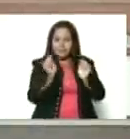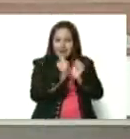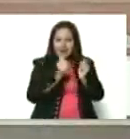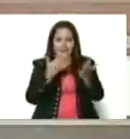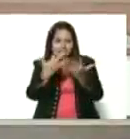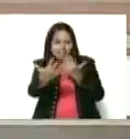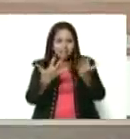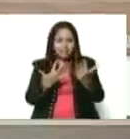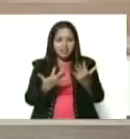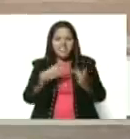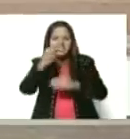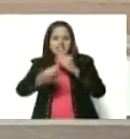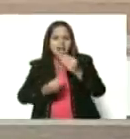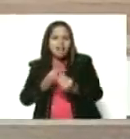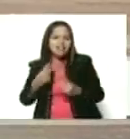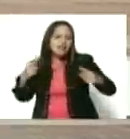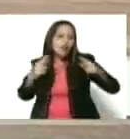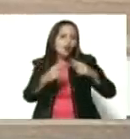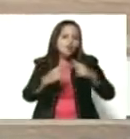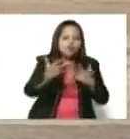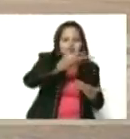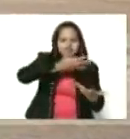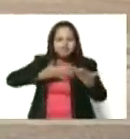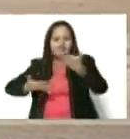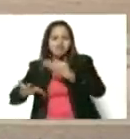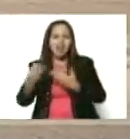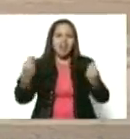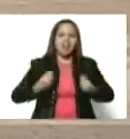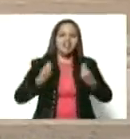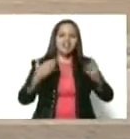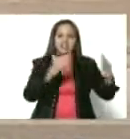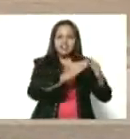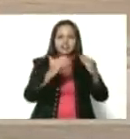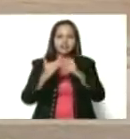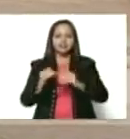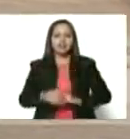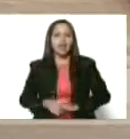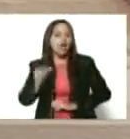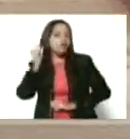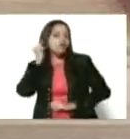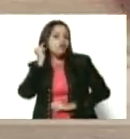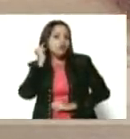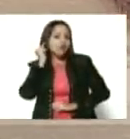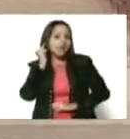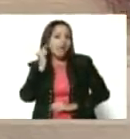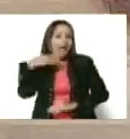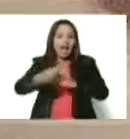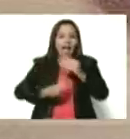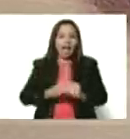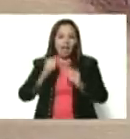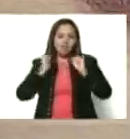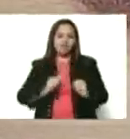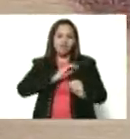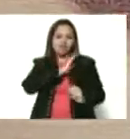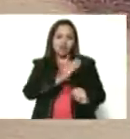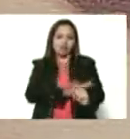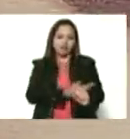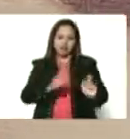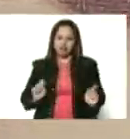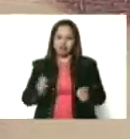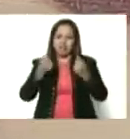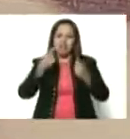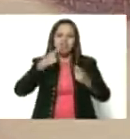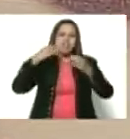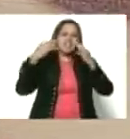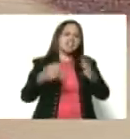no, se hace oír y se mezcla con la vida del hogar. Para que la mujer sea fuerte, sana y